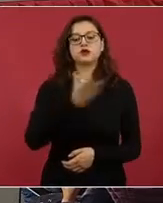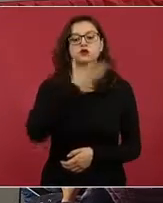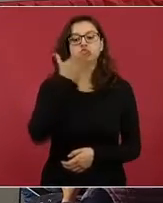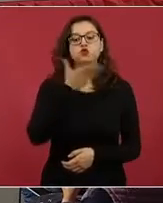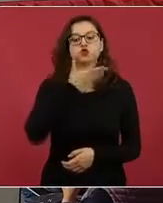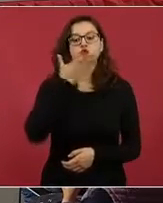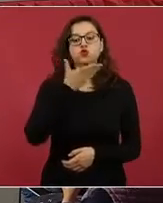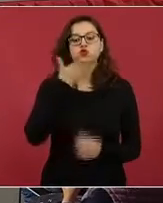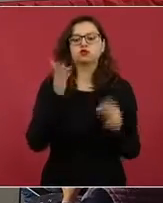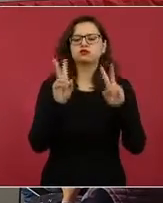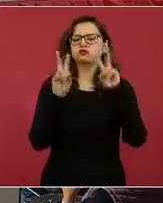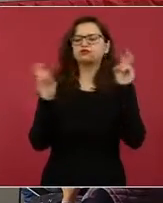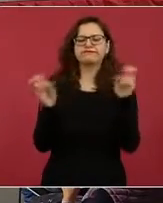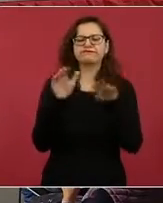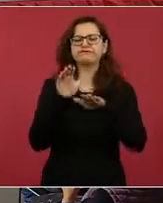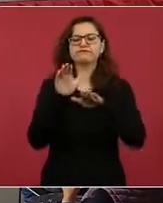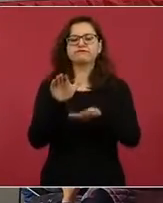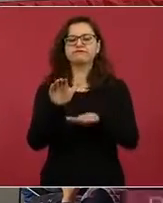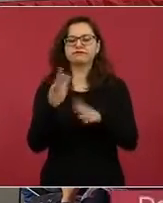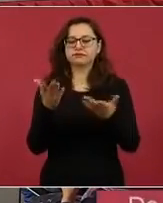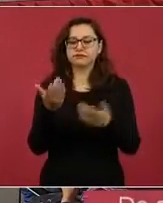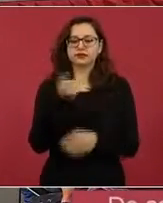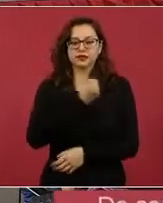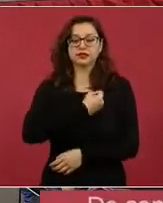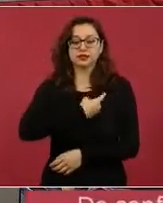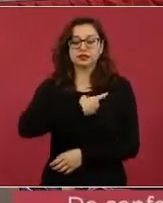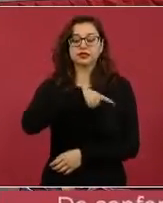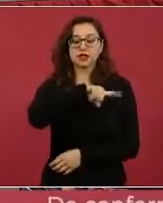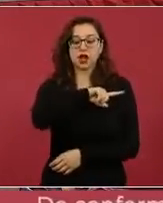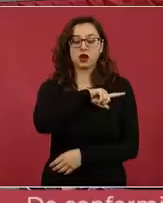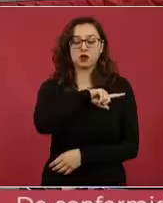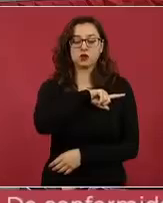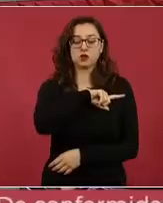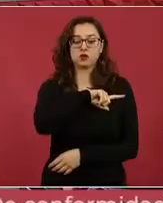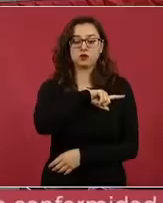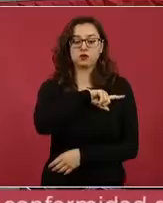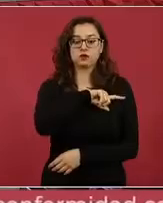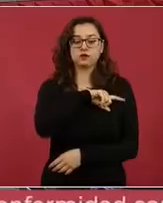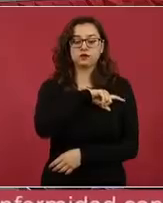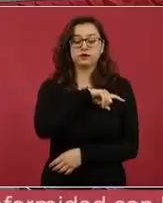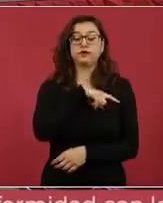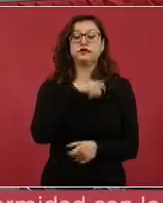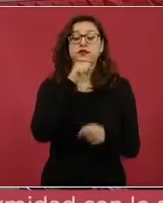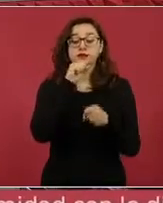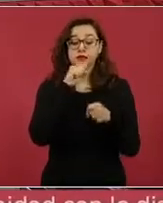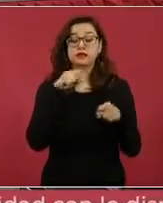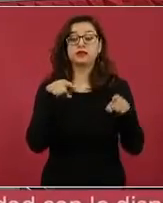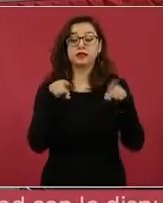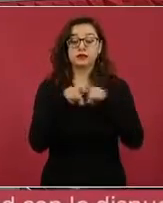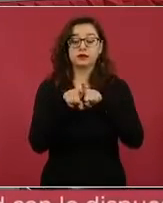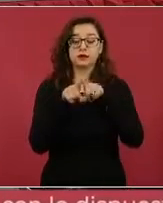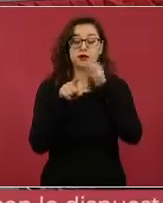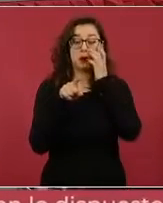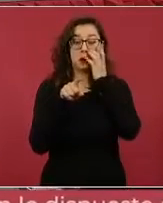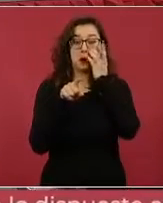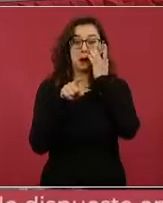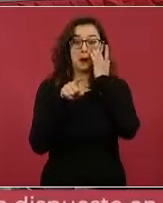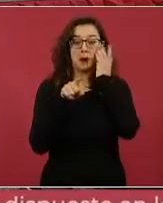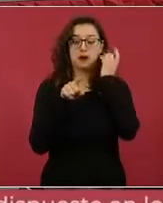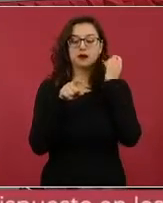de la salud y como acordamos el día